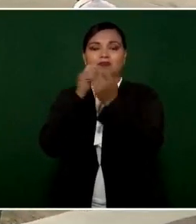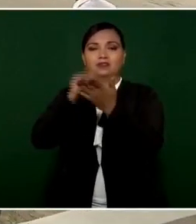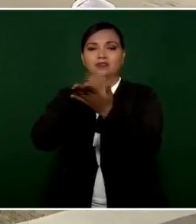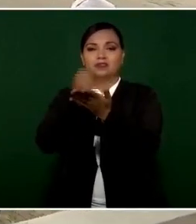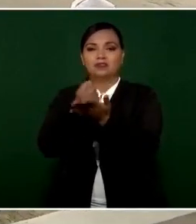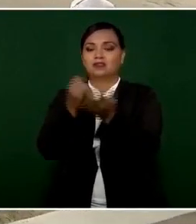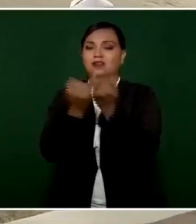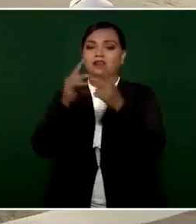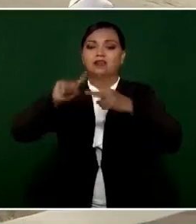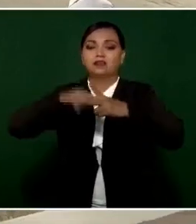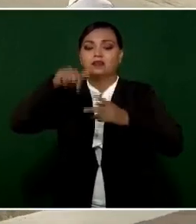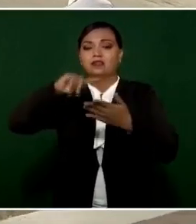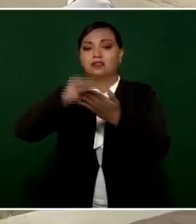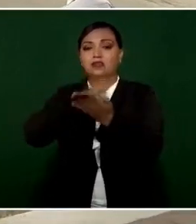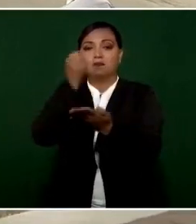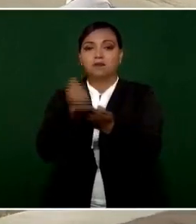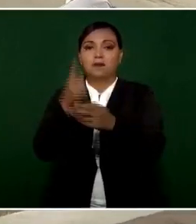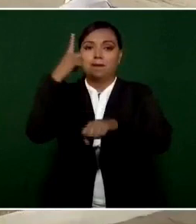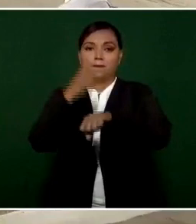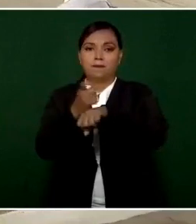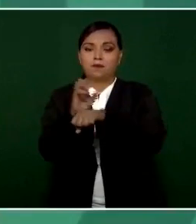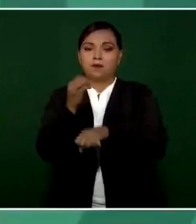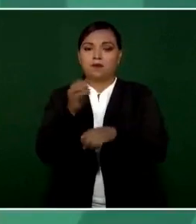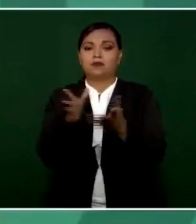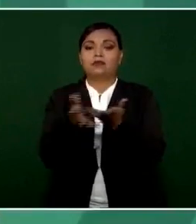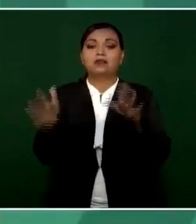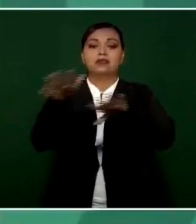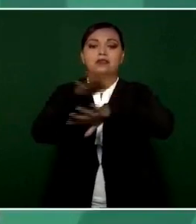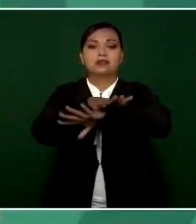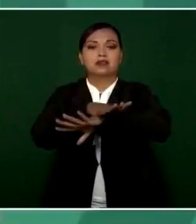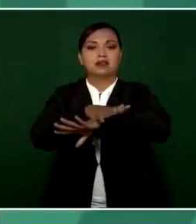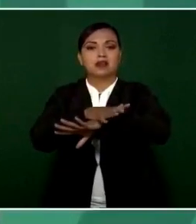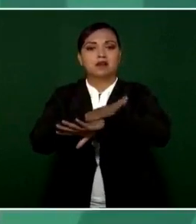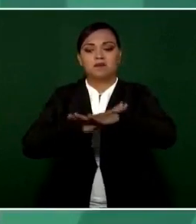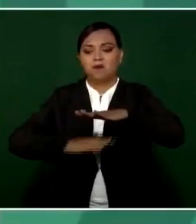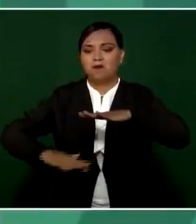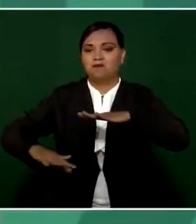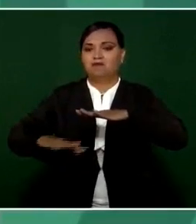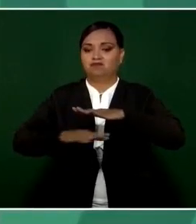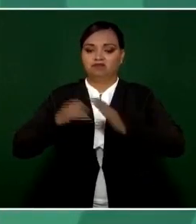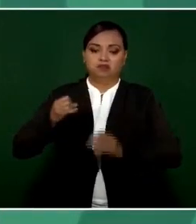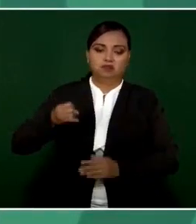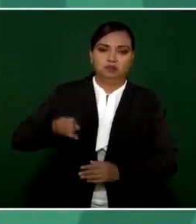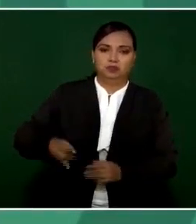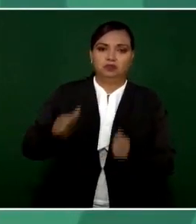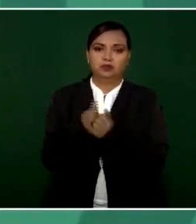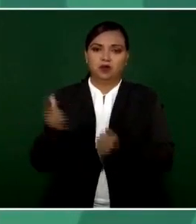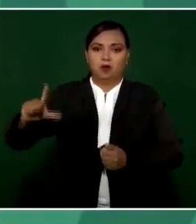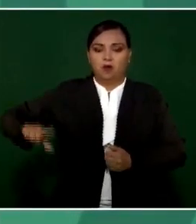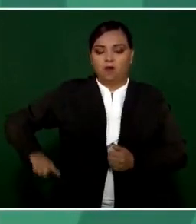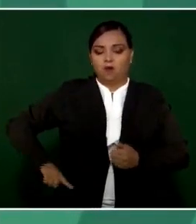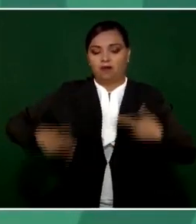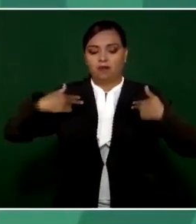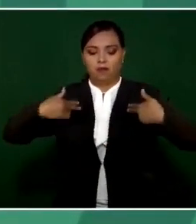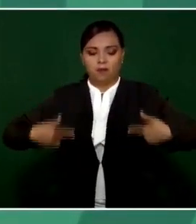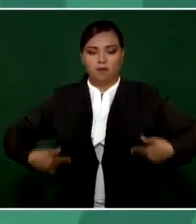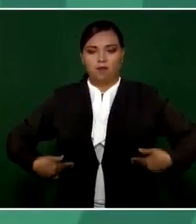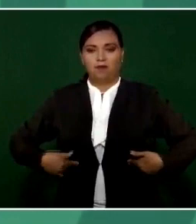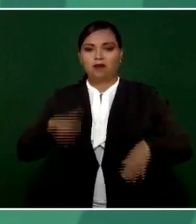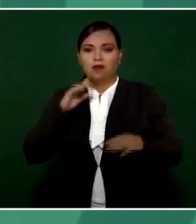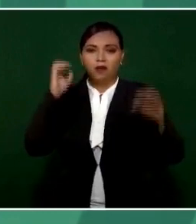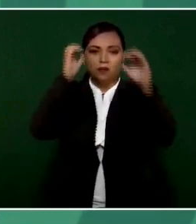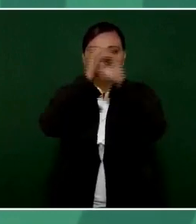Tamaulipas el primero de octubre es un cambio de raíz, de fondo, con un gobierno humanista que